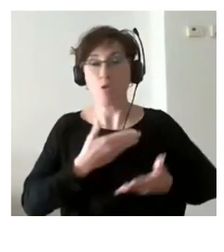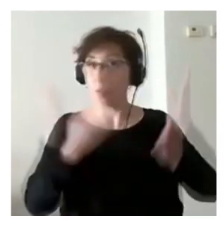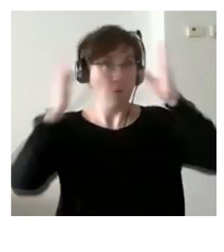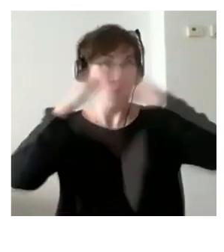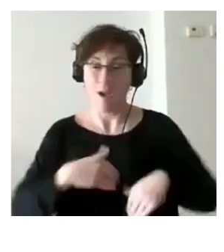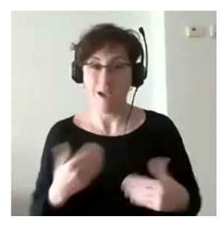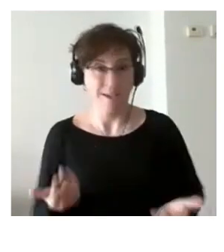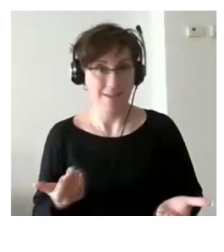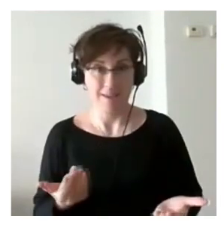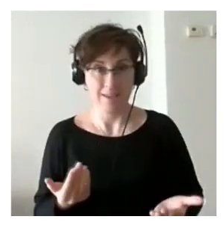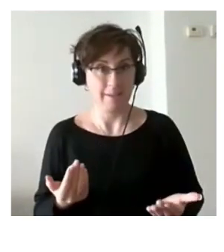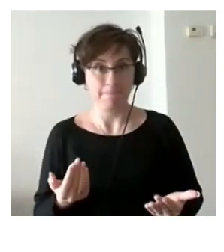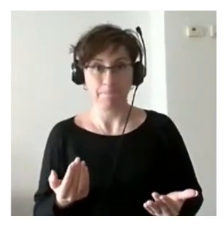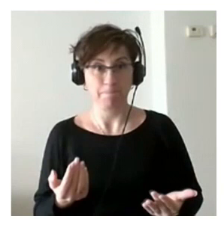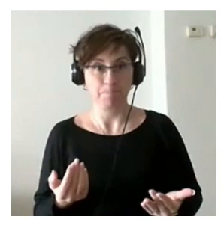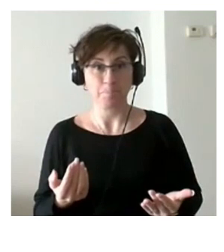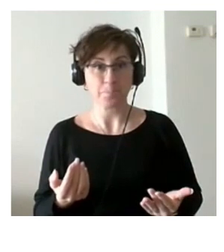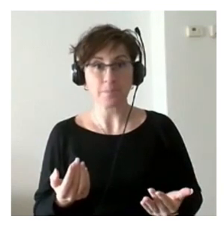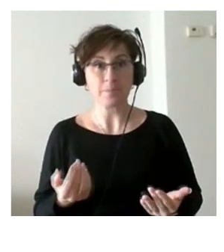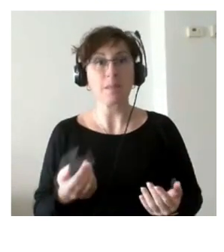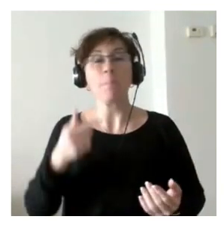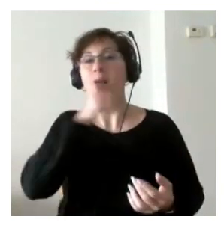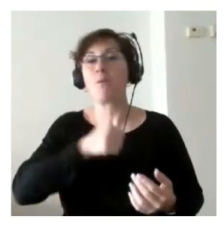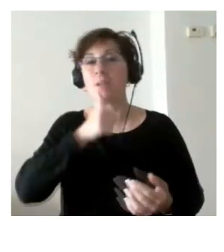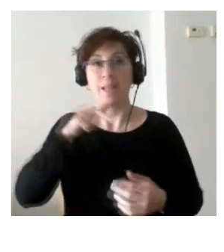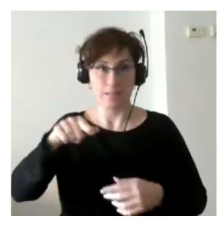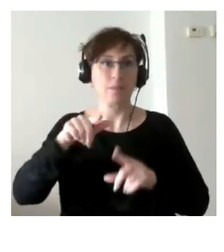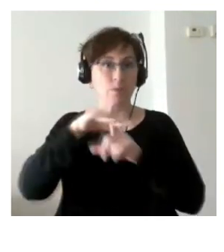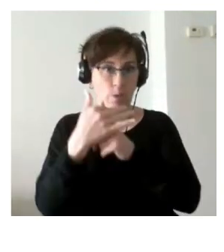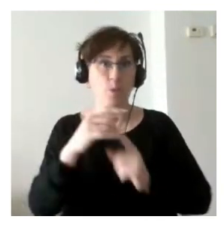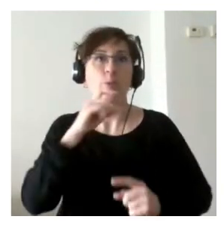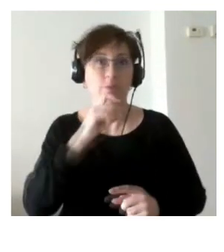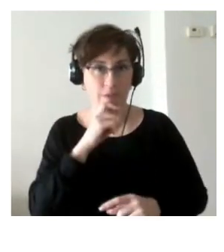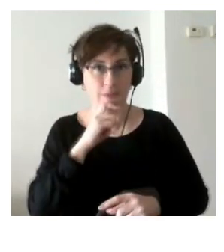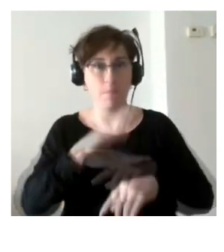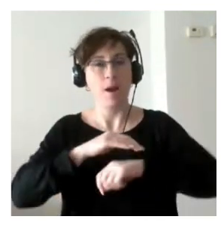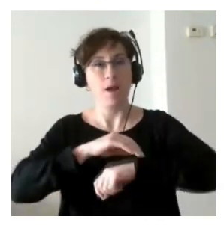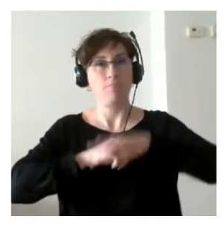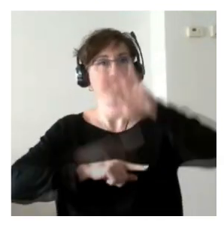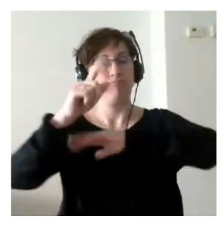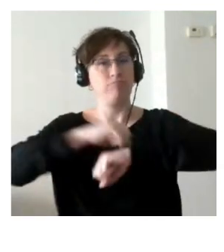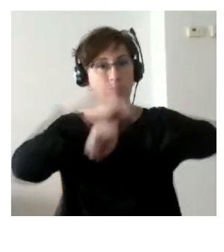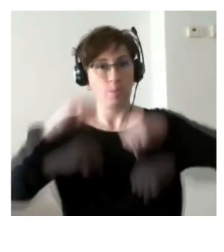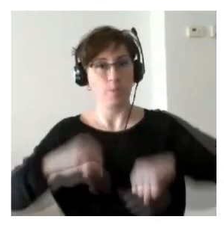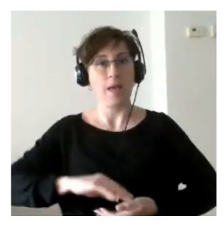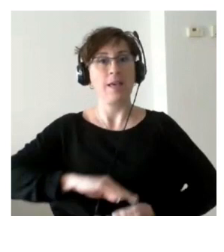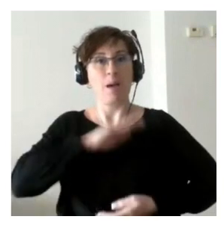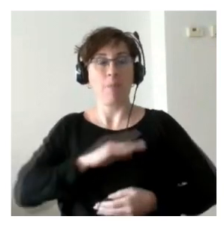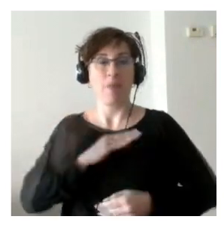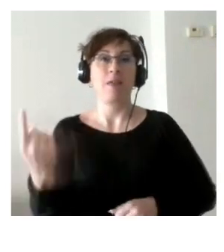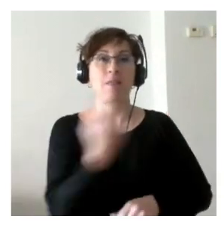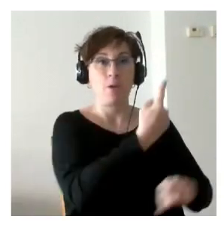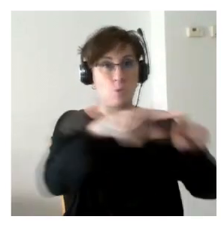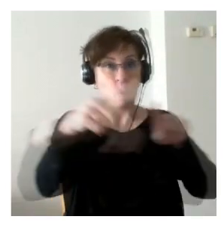y ayudar a mantener y a soportar estas dificultades que se tienen y ayudar a potenciar precisamente esas diferentes capacidades que pueda tener